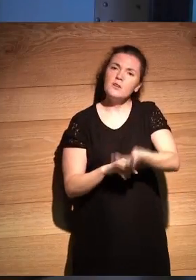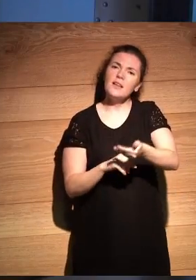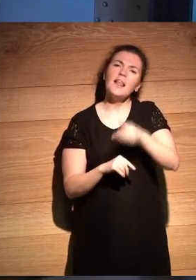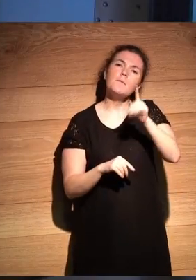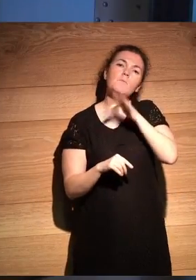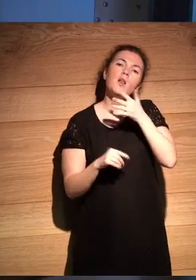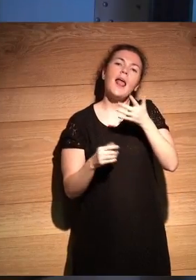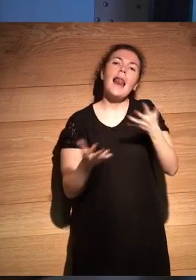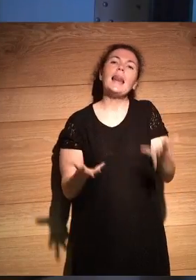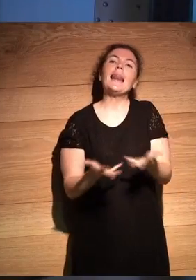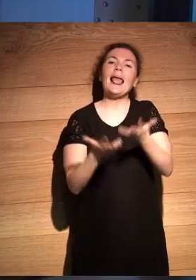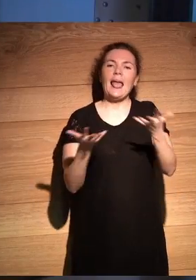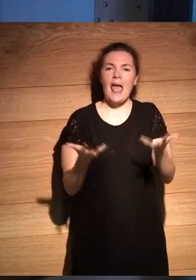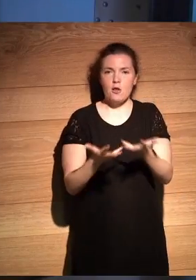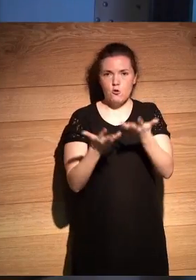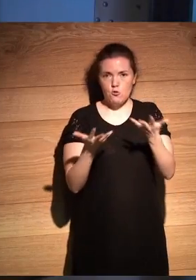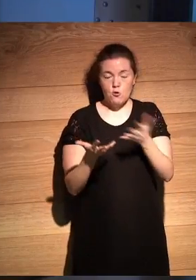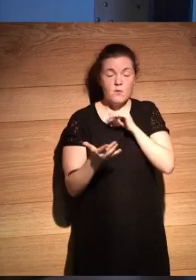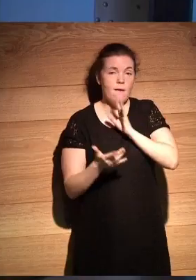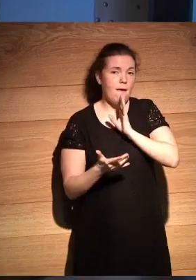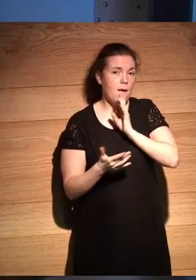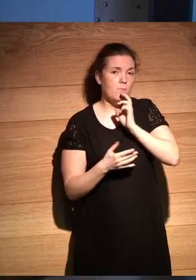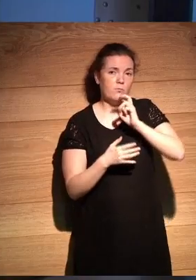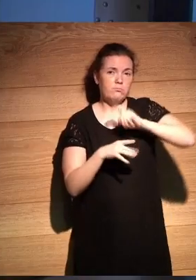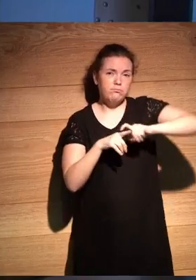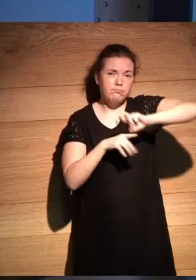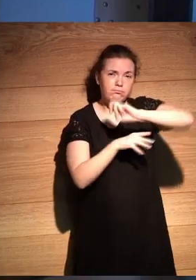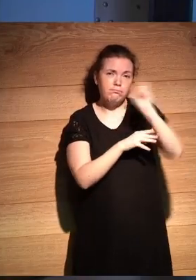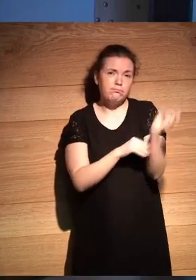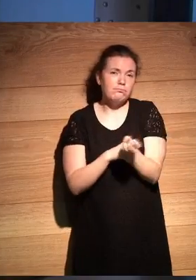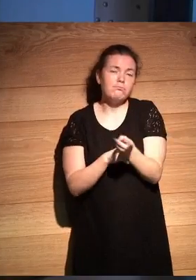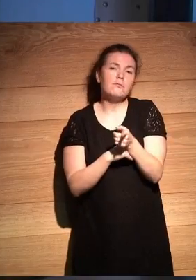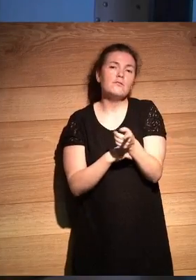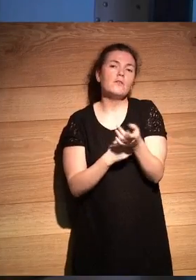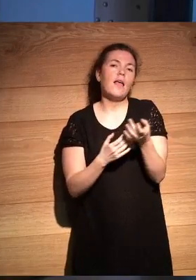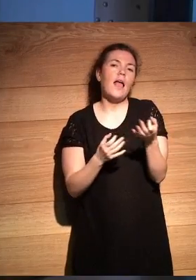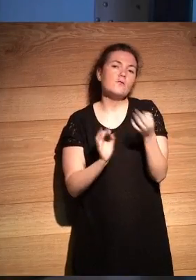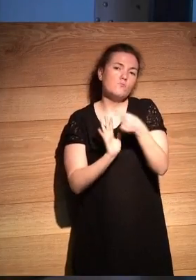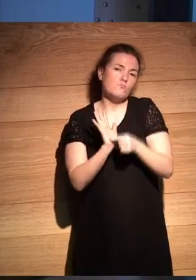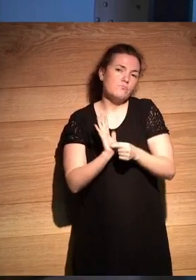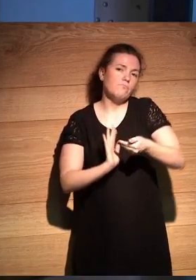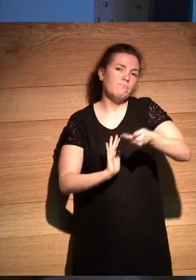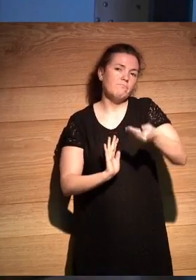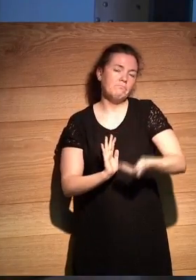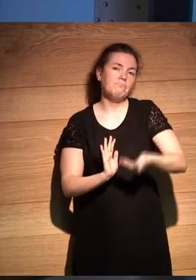todo que fuese ligero pues por todos los requerimientos que hemos contado pues era un requisito